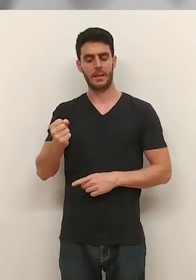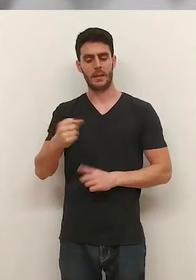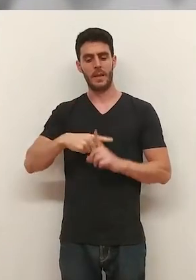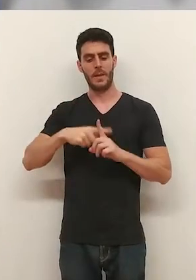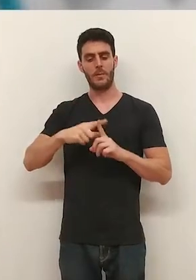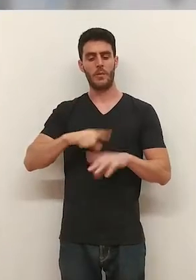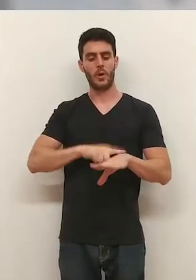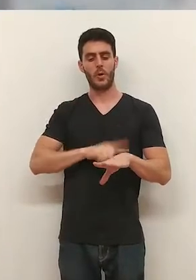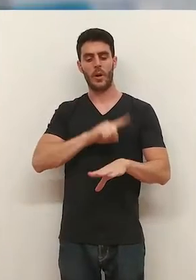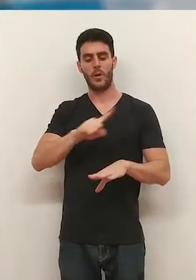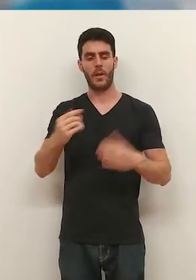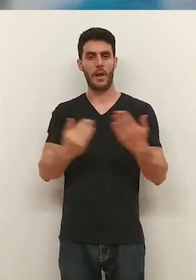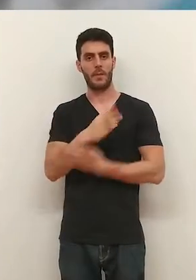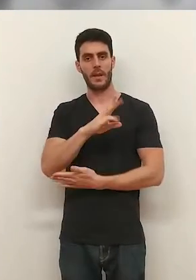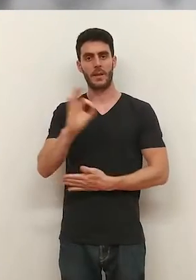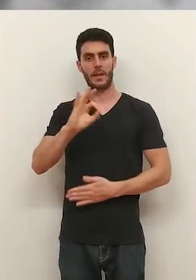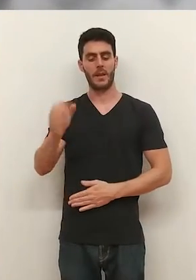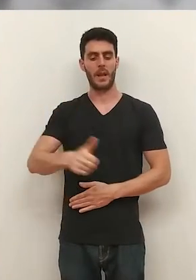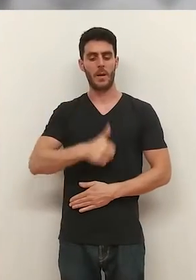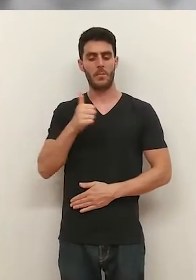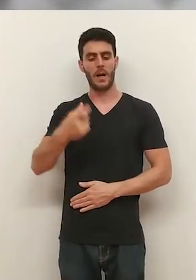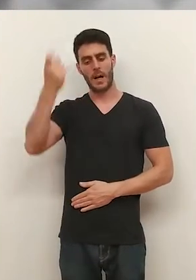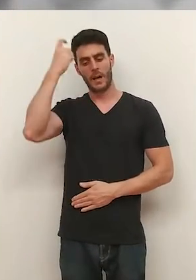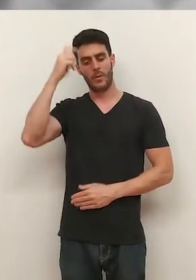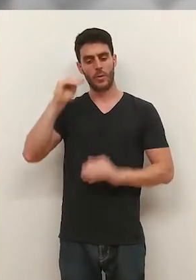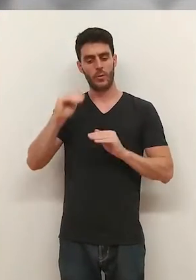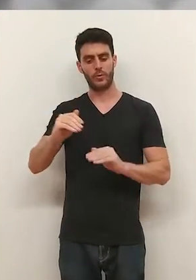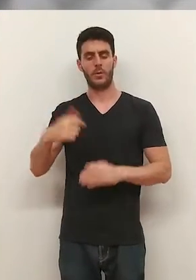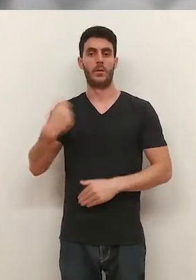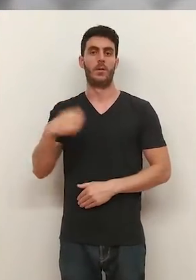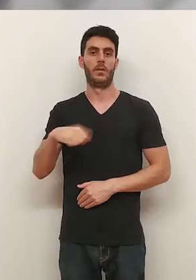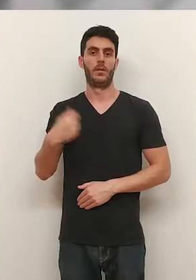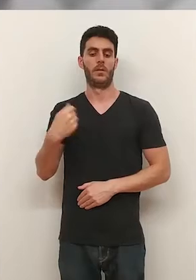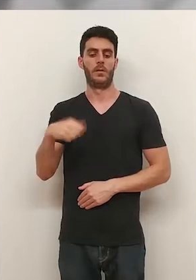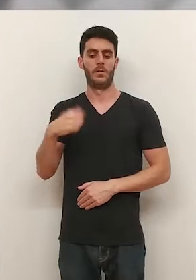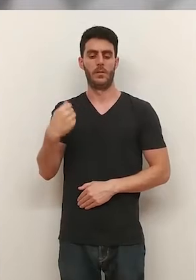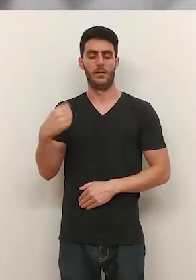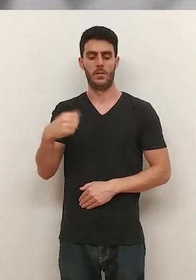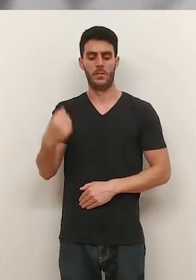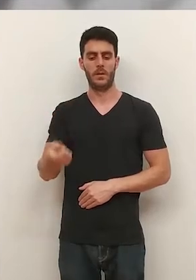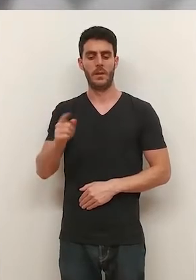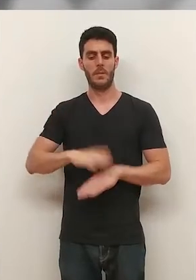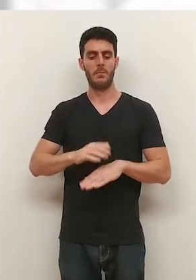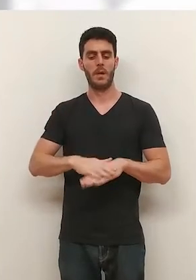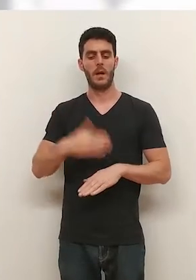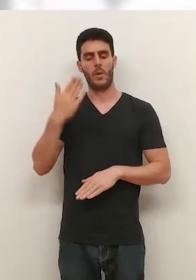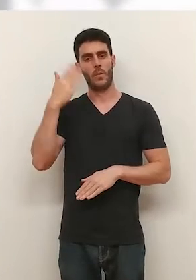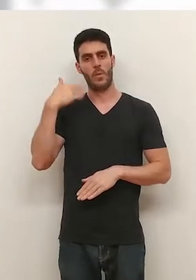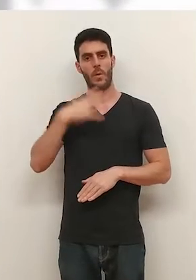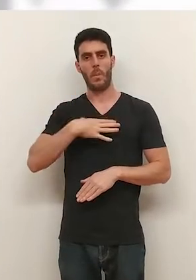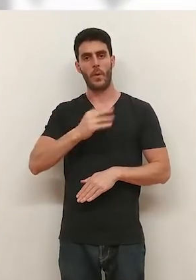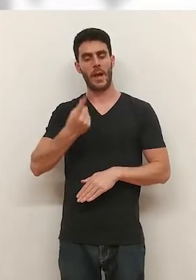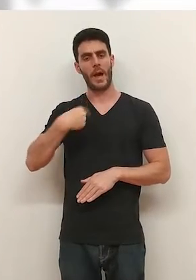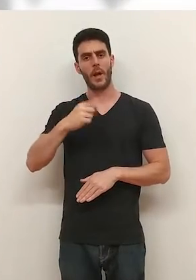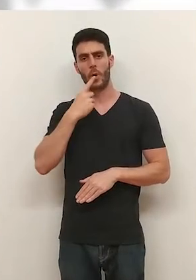en el IES Sagasta, el termómetro a las 11 de la mañana superaba los 30 grados. Sus alumnos echan mano del abanico de los apuntes para darse